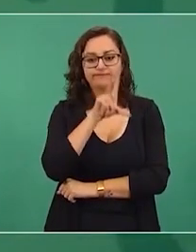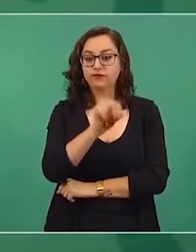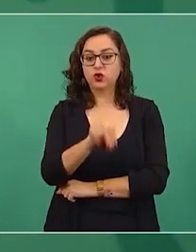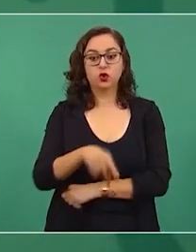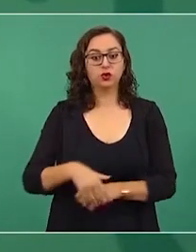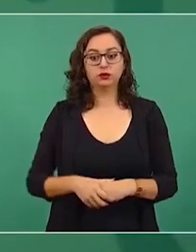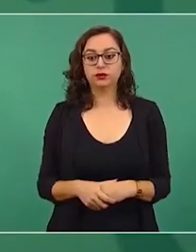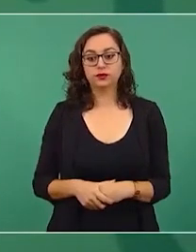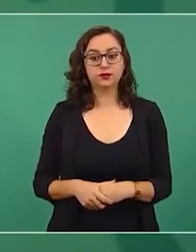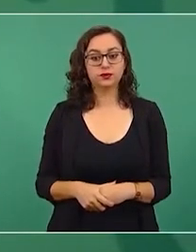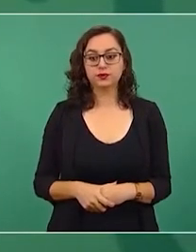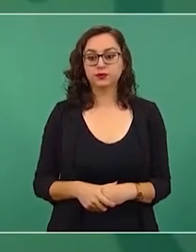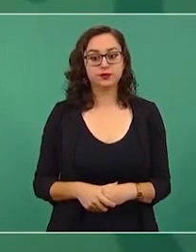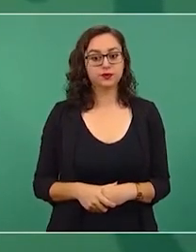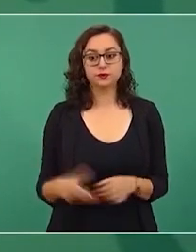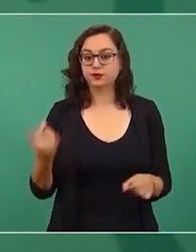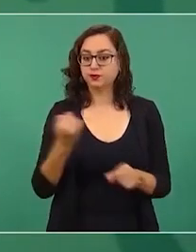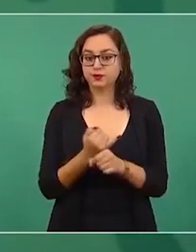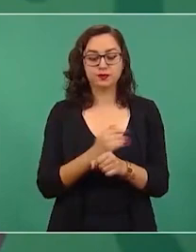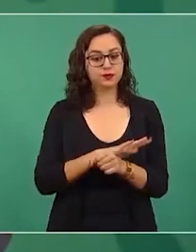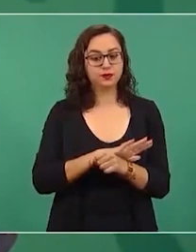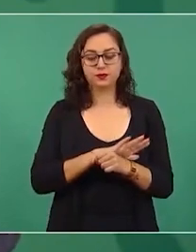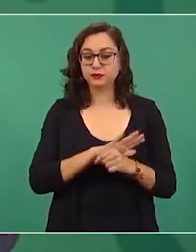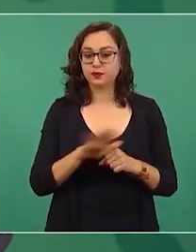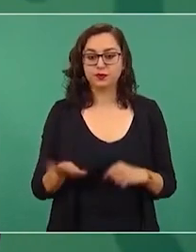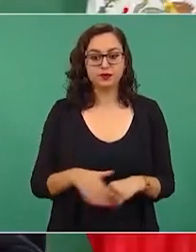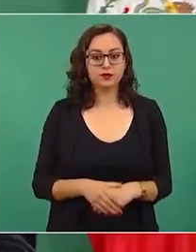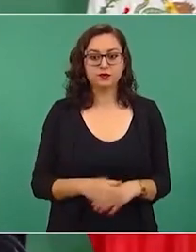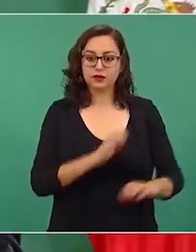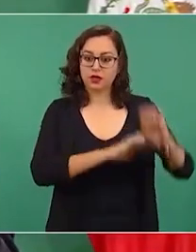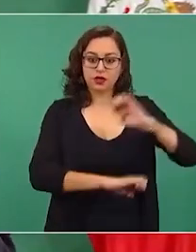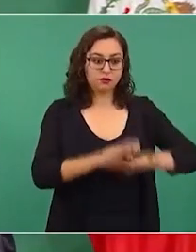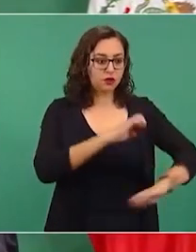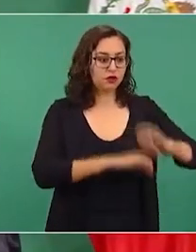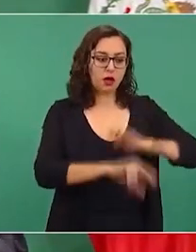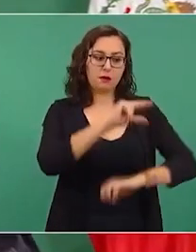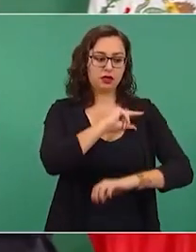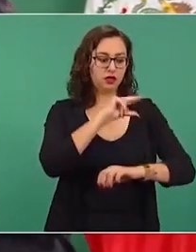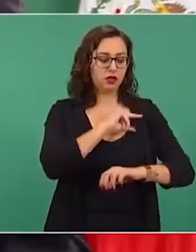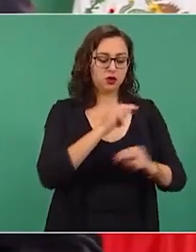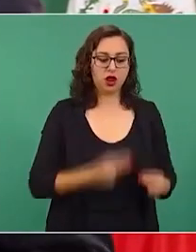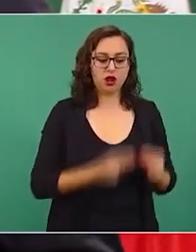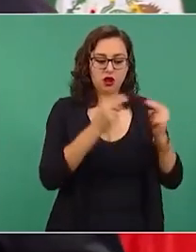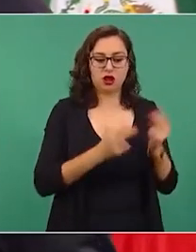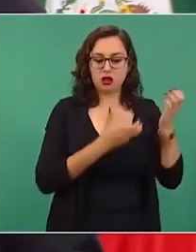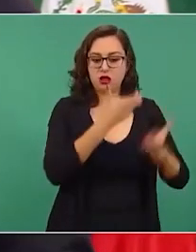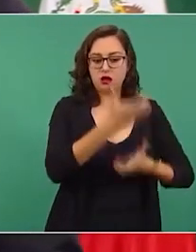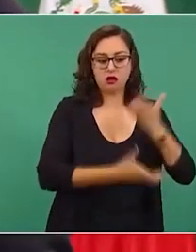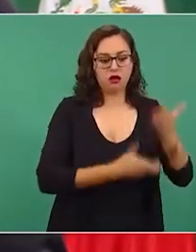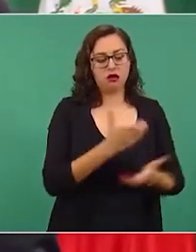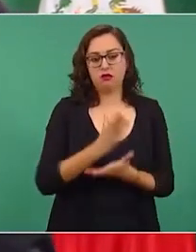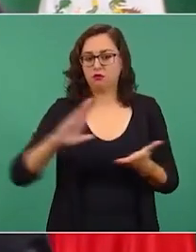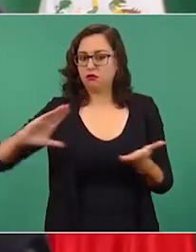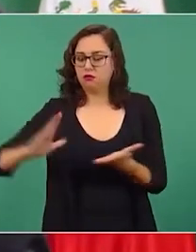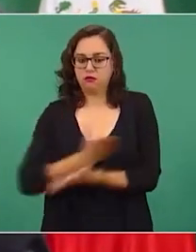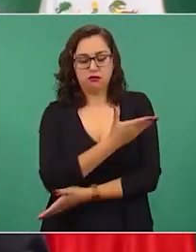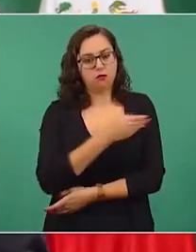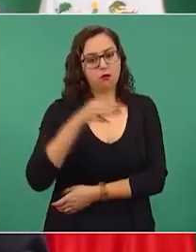no puede lo comercial, lo mercantil estar por encima de lo moral